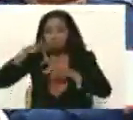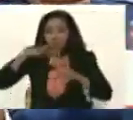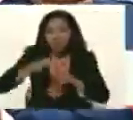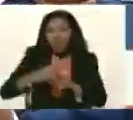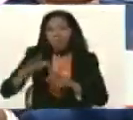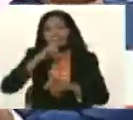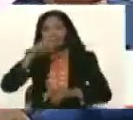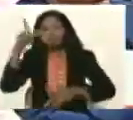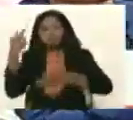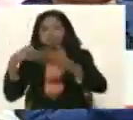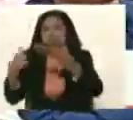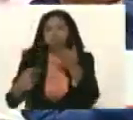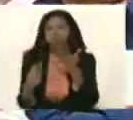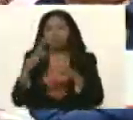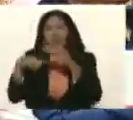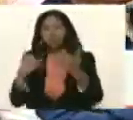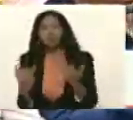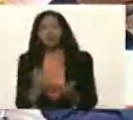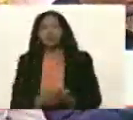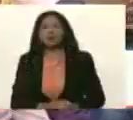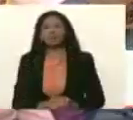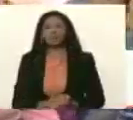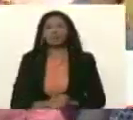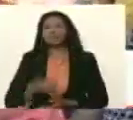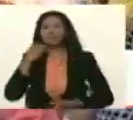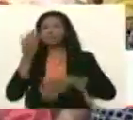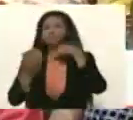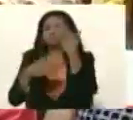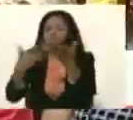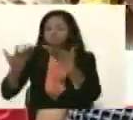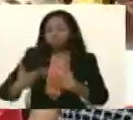maldades, suciedades,